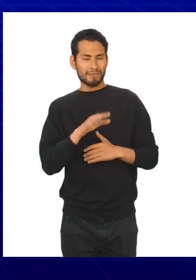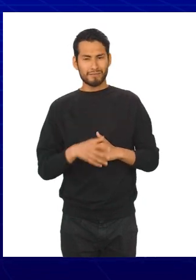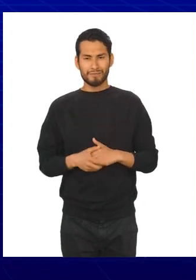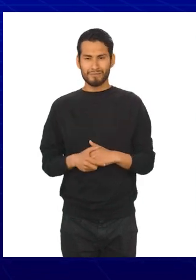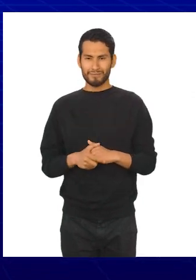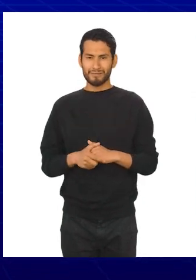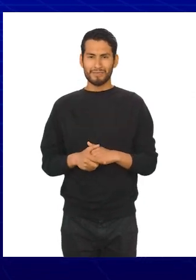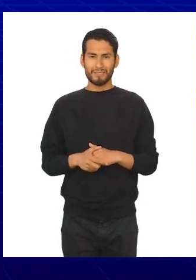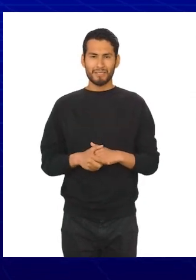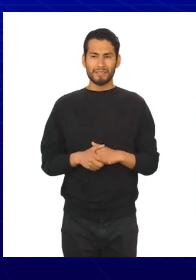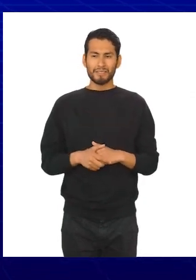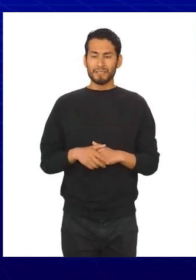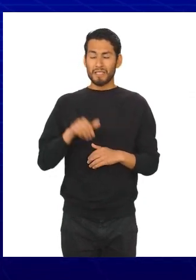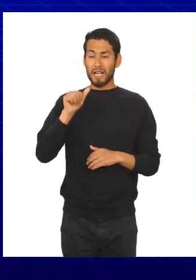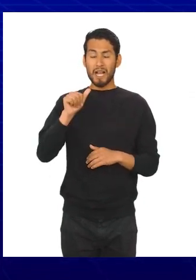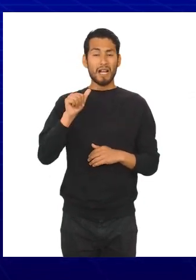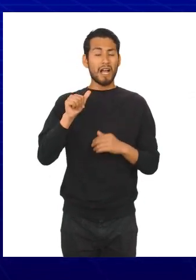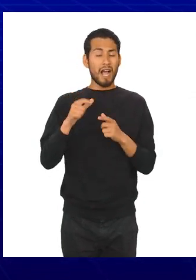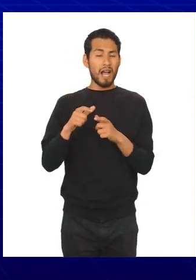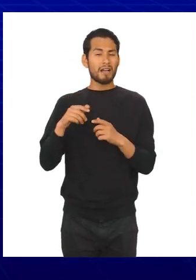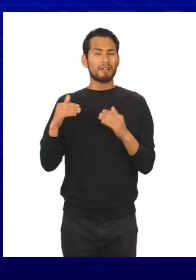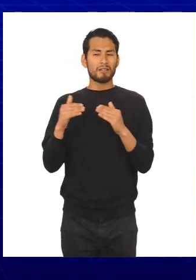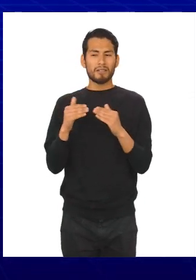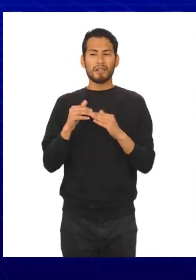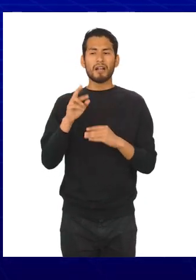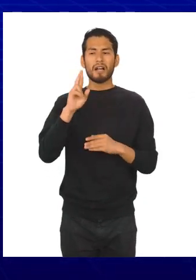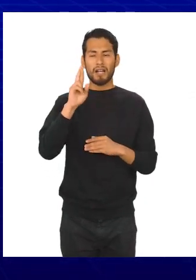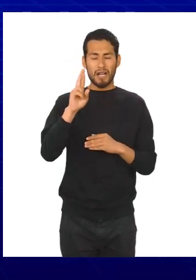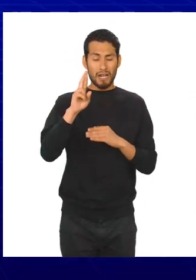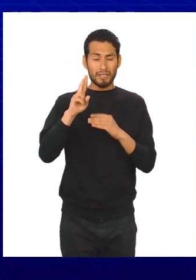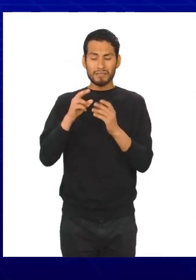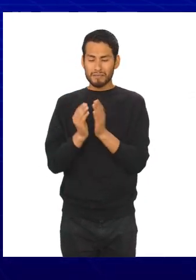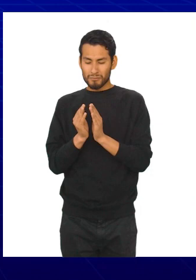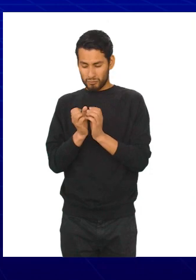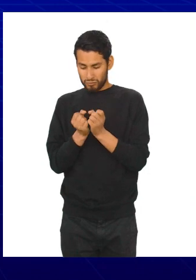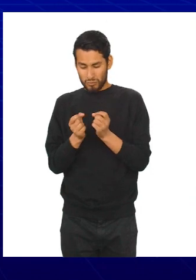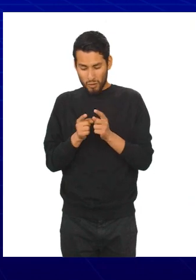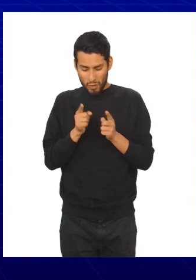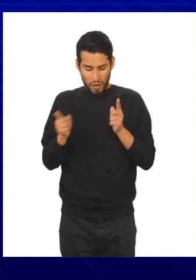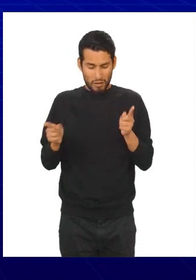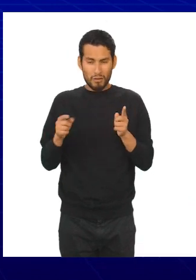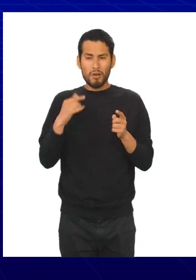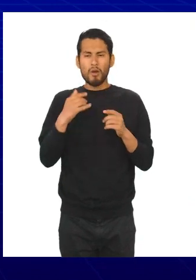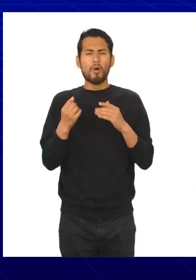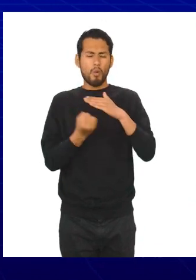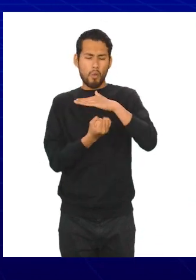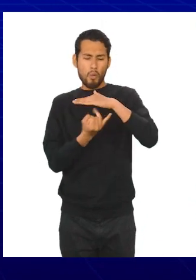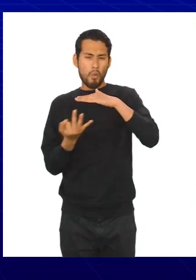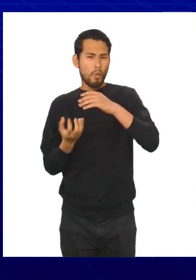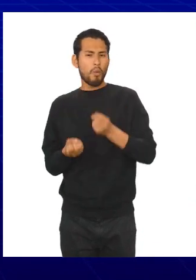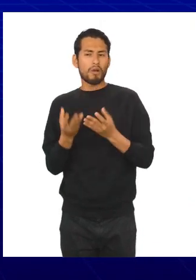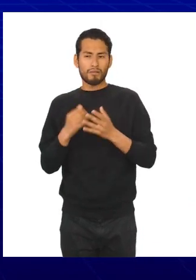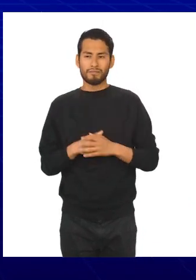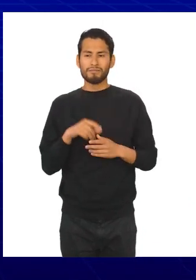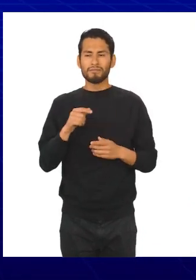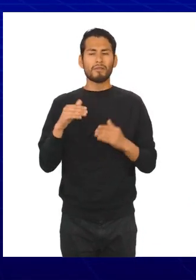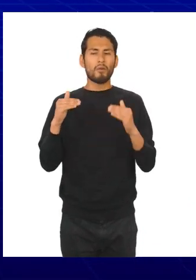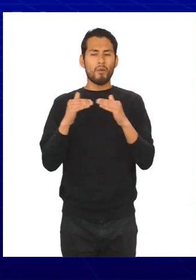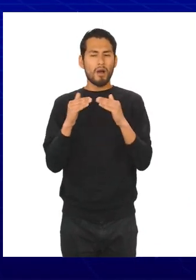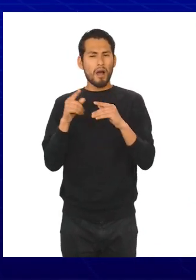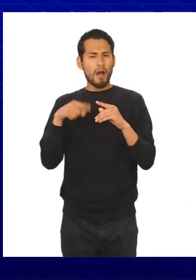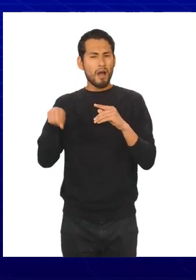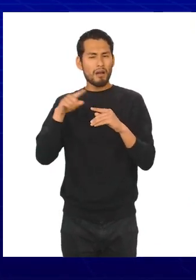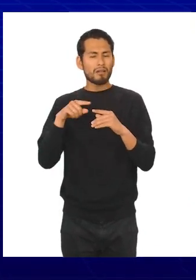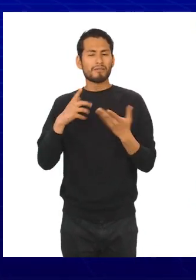,5. Ancho es igual a rango sobre el número de intervalos. Redondeando se obtiene A igual